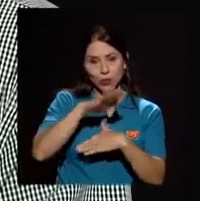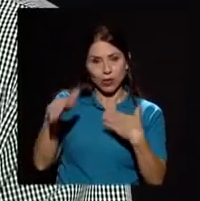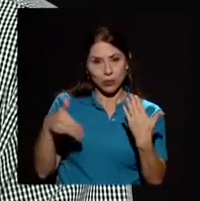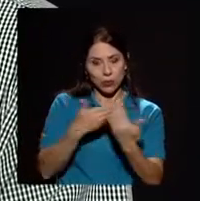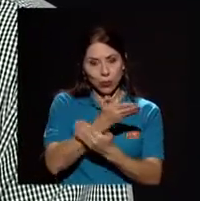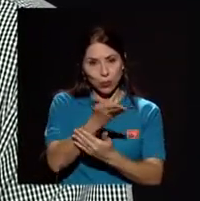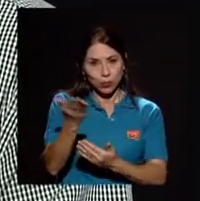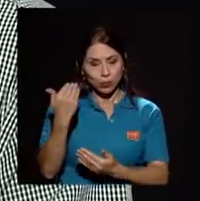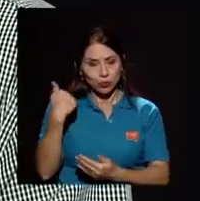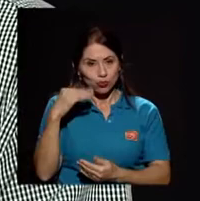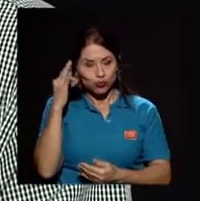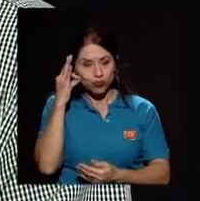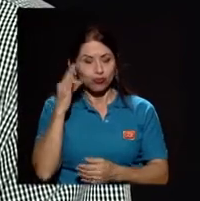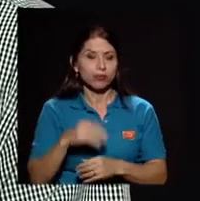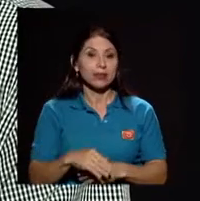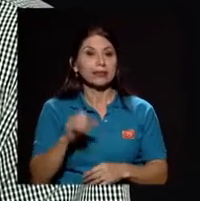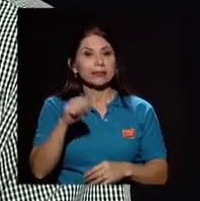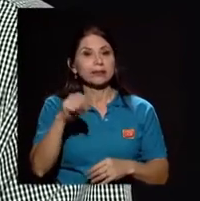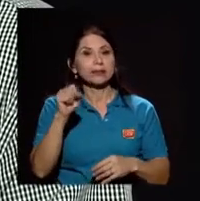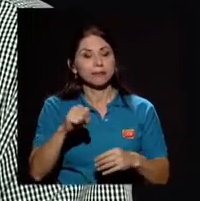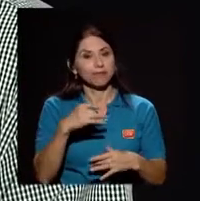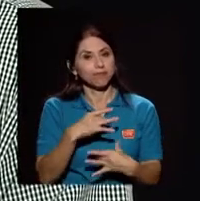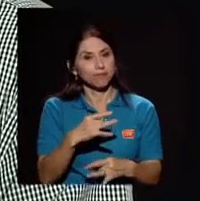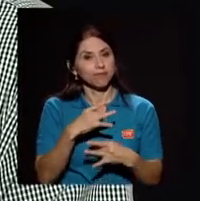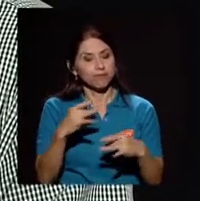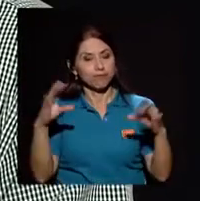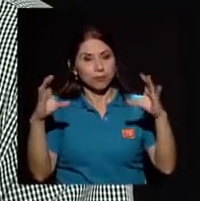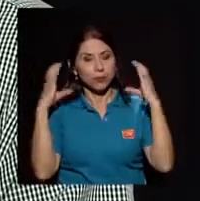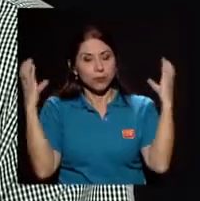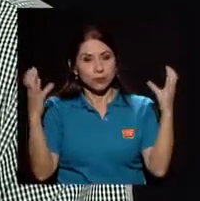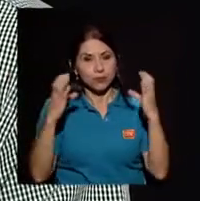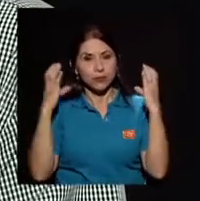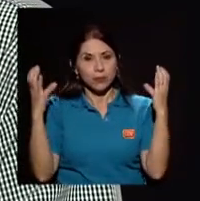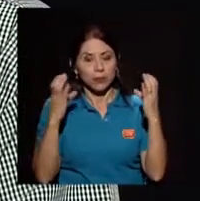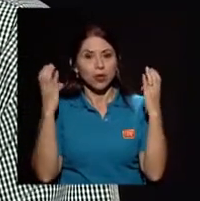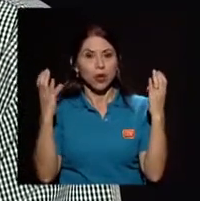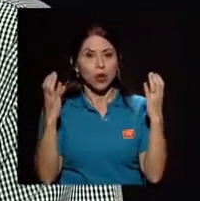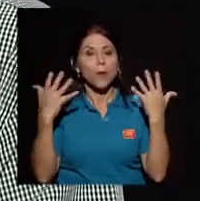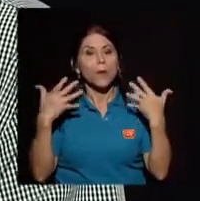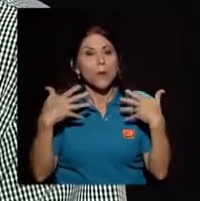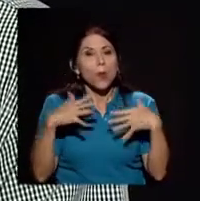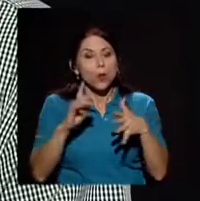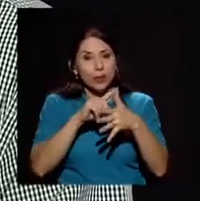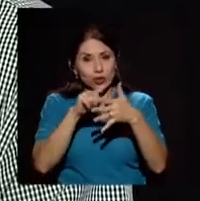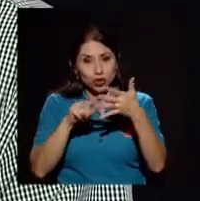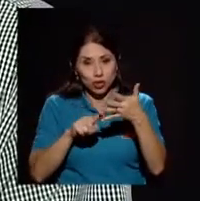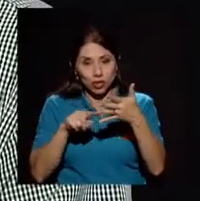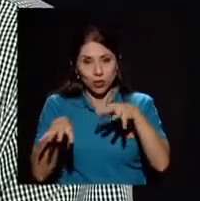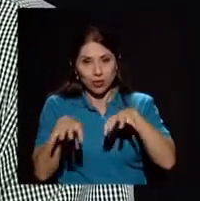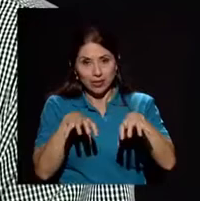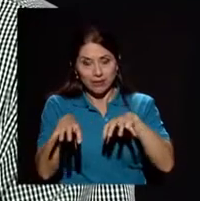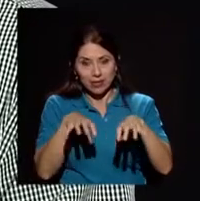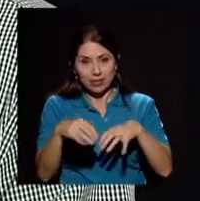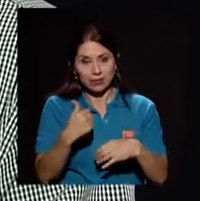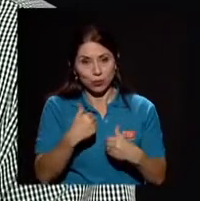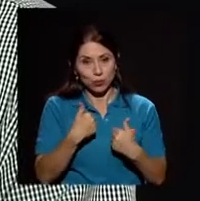En efecto, sí, ha sido una celebración muy interesante. Tuvimos por lo menos cinco actividades. En primera instancia,